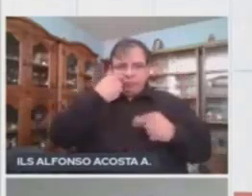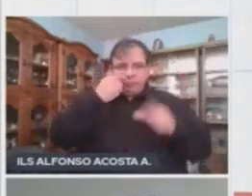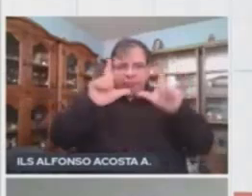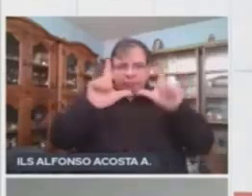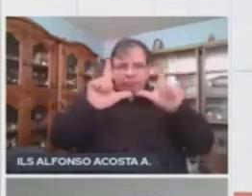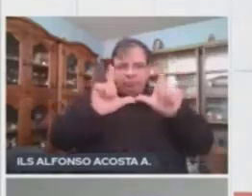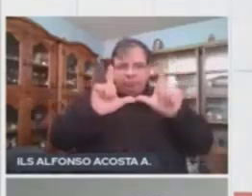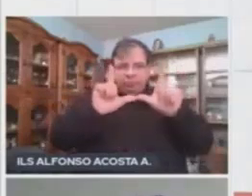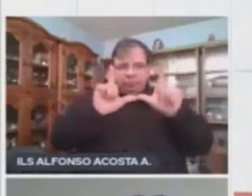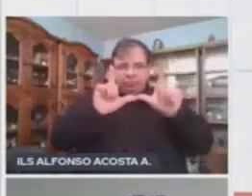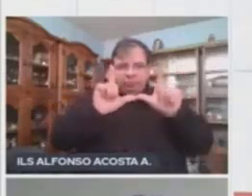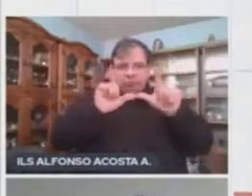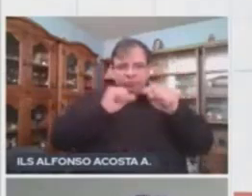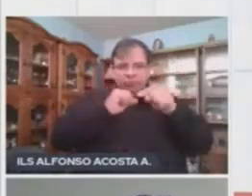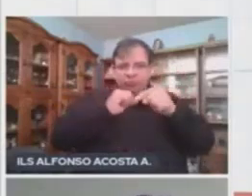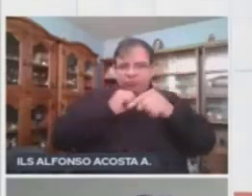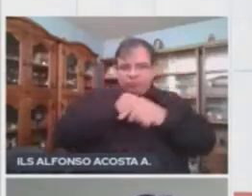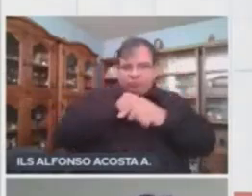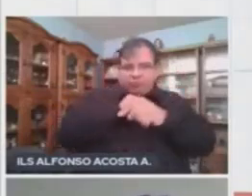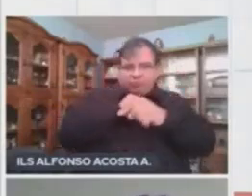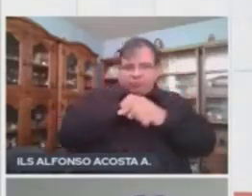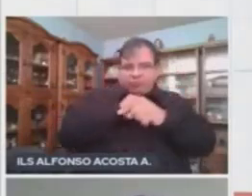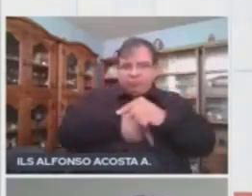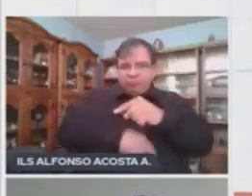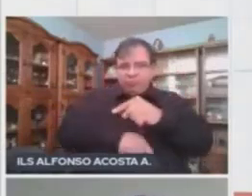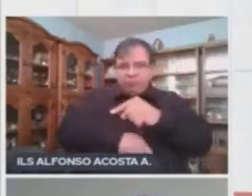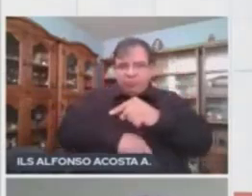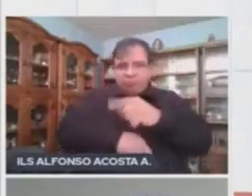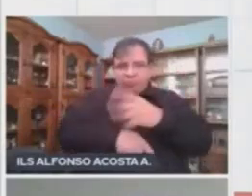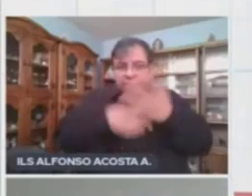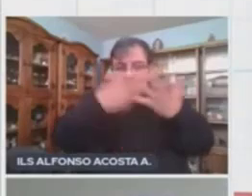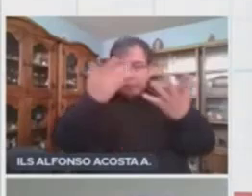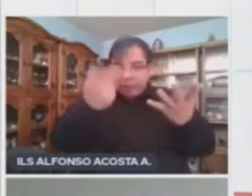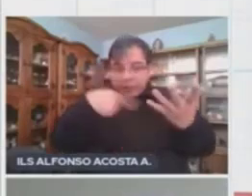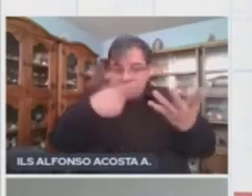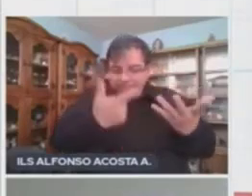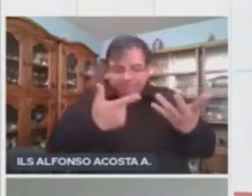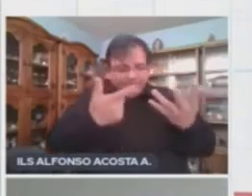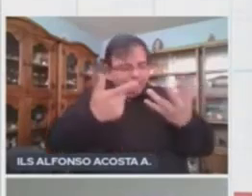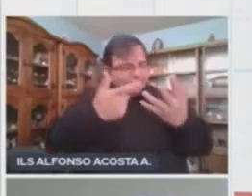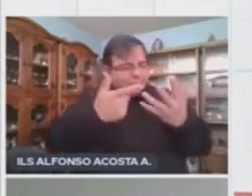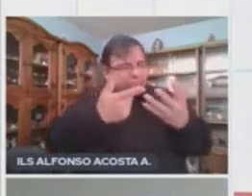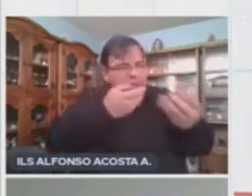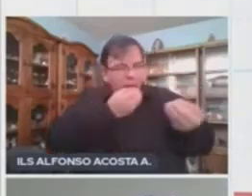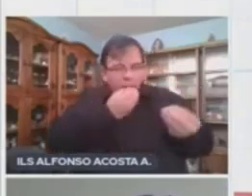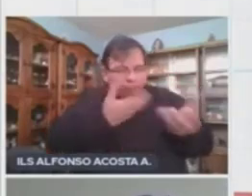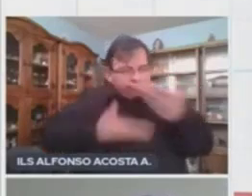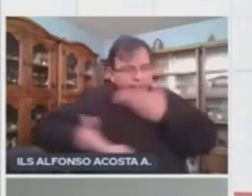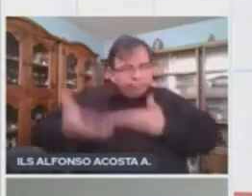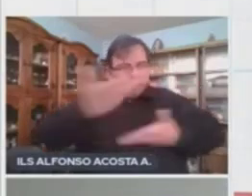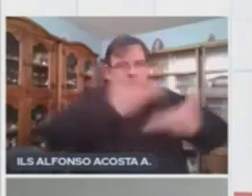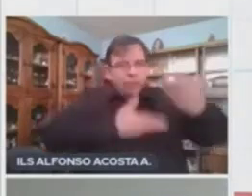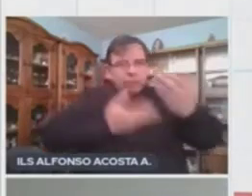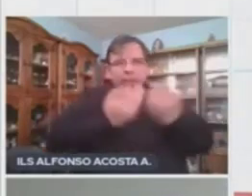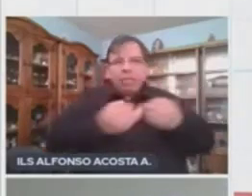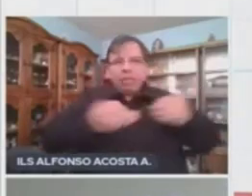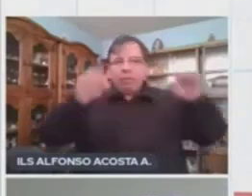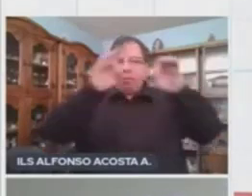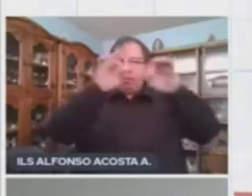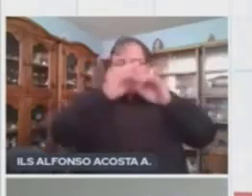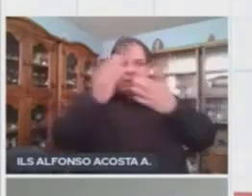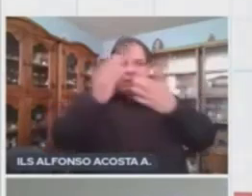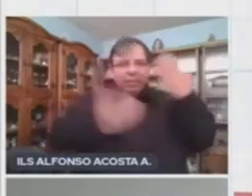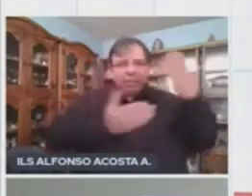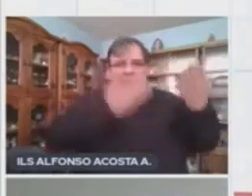redes de alimentación entre los seres vivos. Y es importante estudiarlas porque si nosotros eliminamos